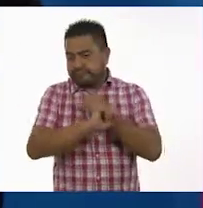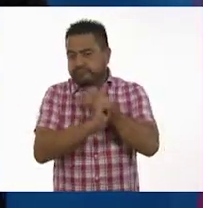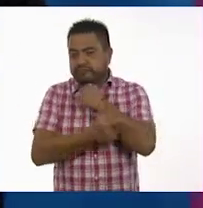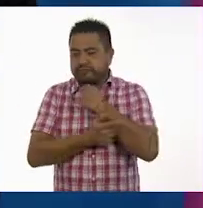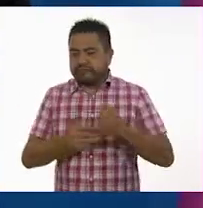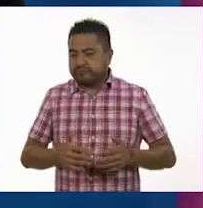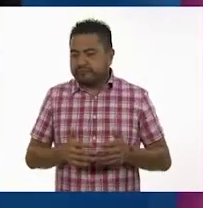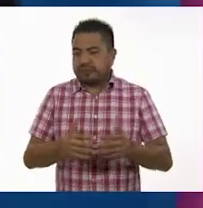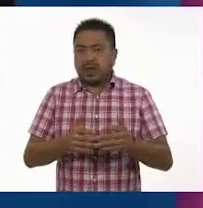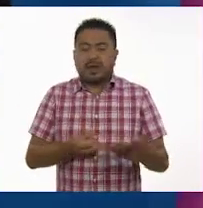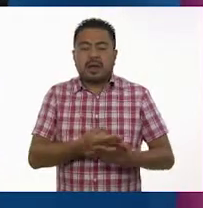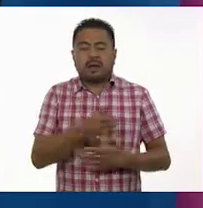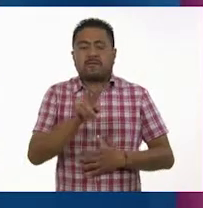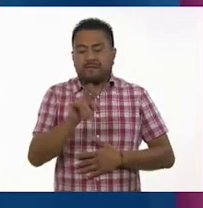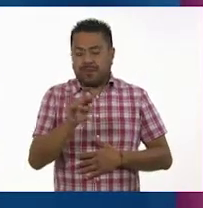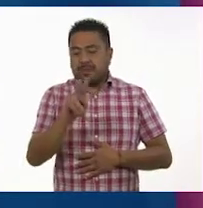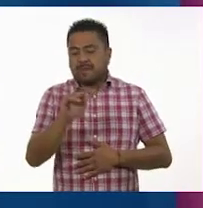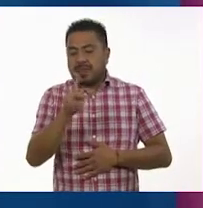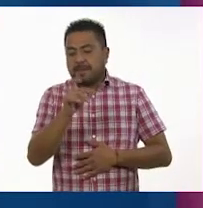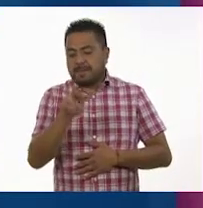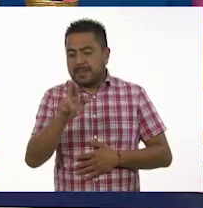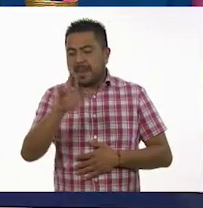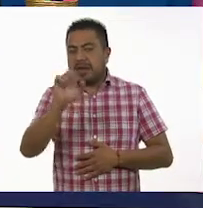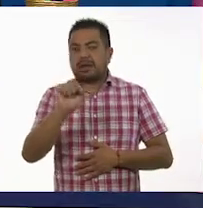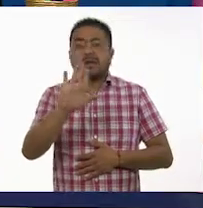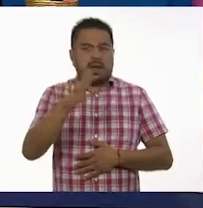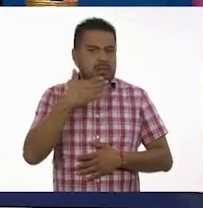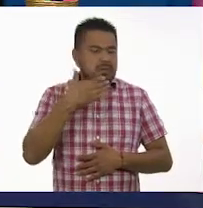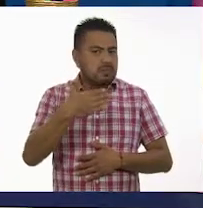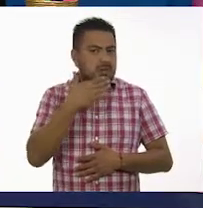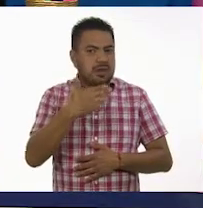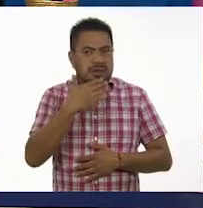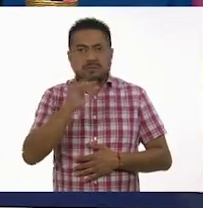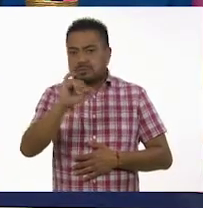son vivíparos. Son vivíparos. Muy bien.